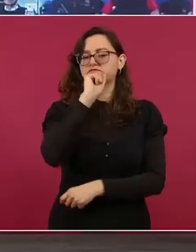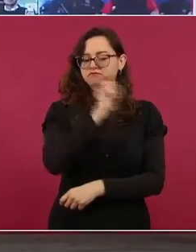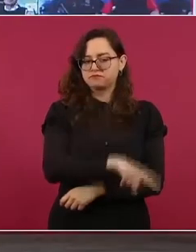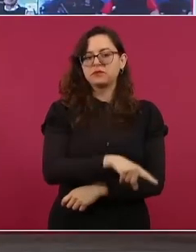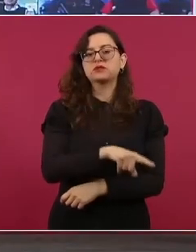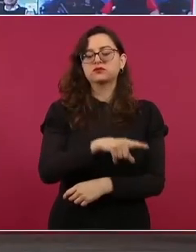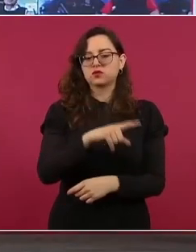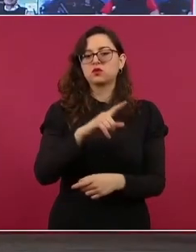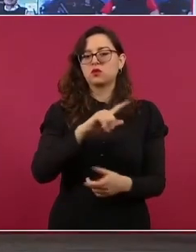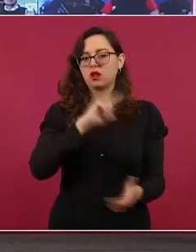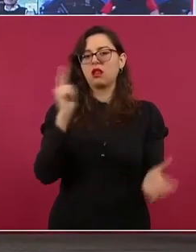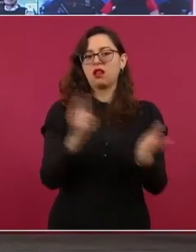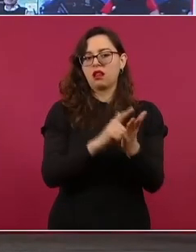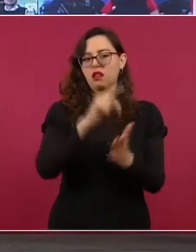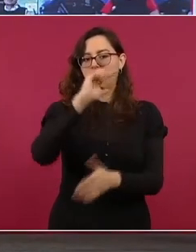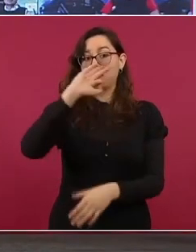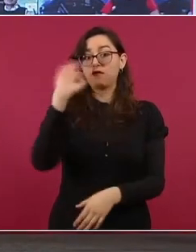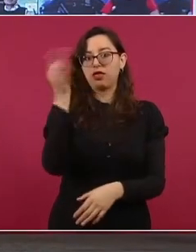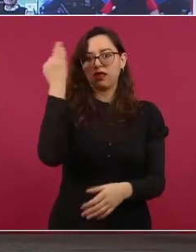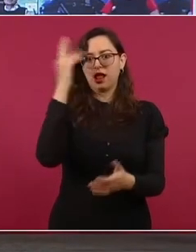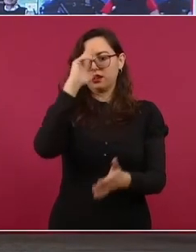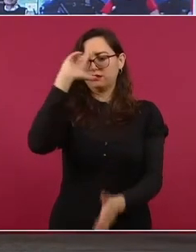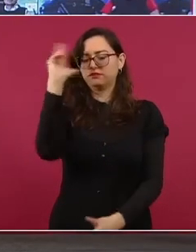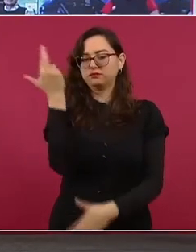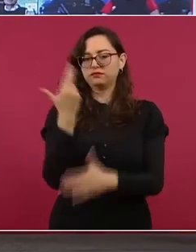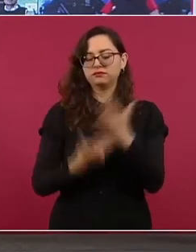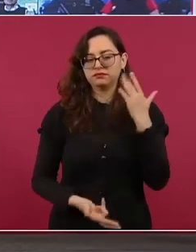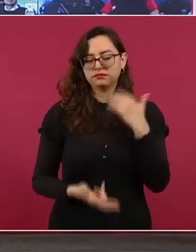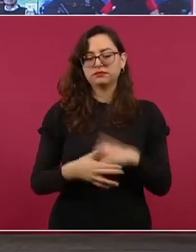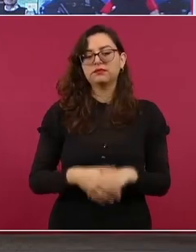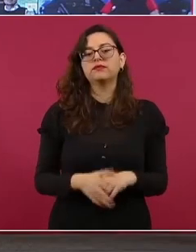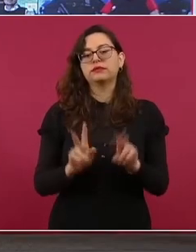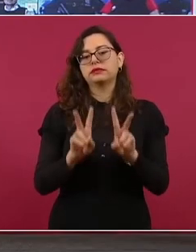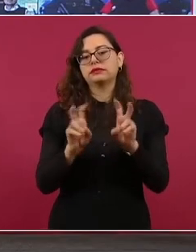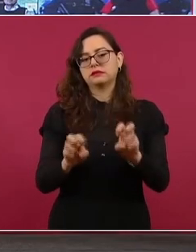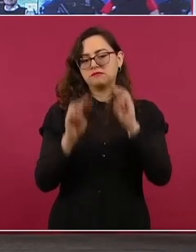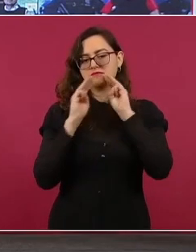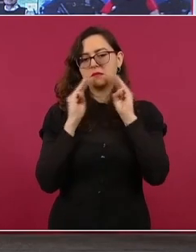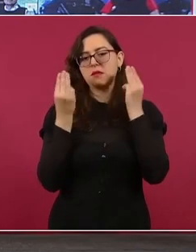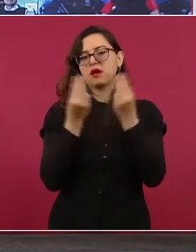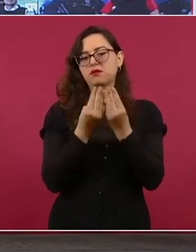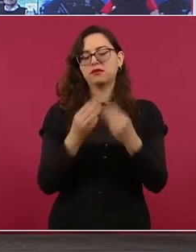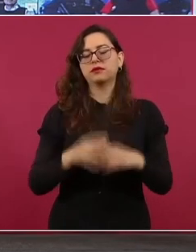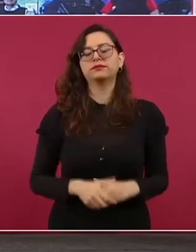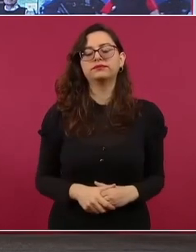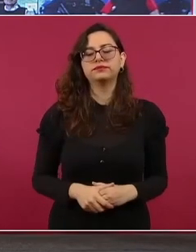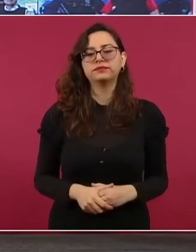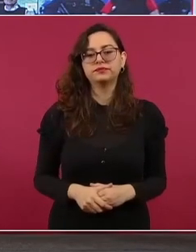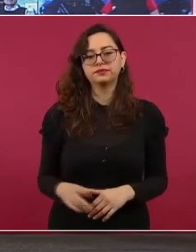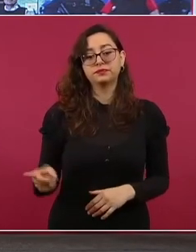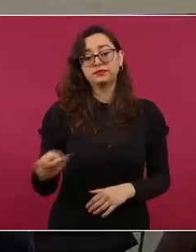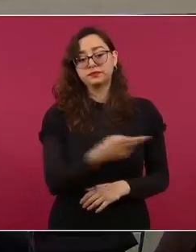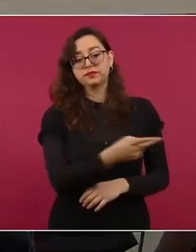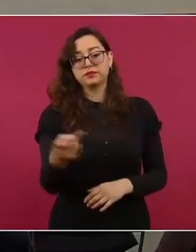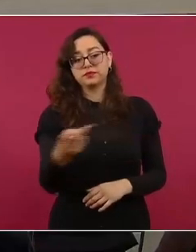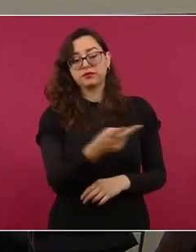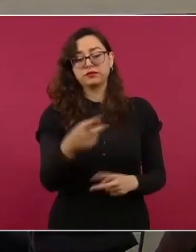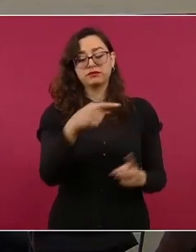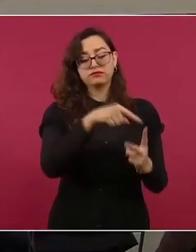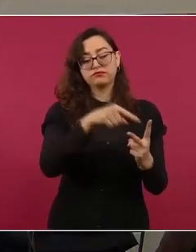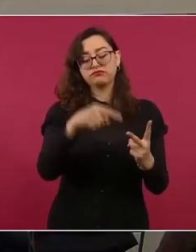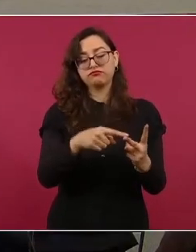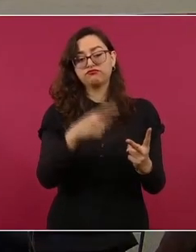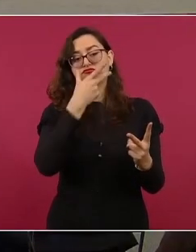federales por parte de la Fiscalía Especializada en materia de delincuencia organizada. Ambos sujetos, el chango y la